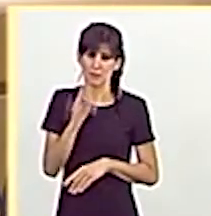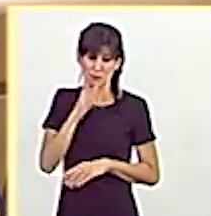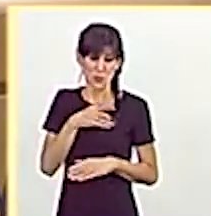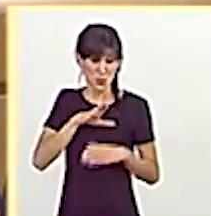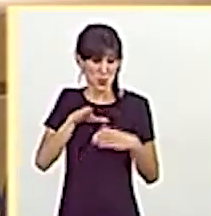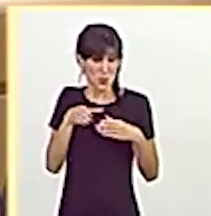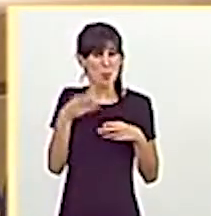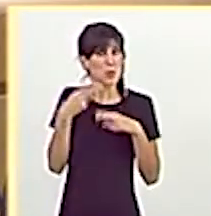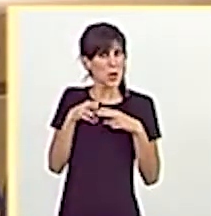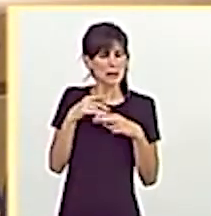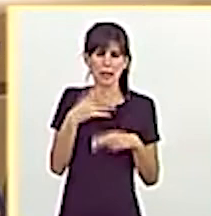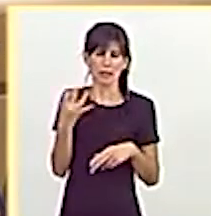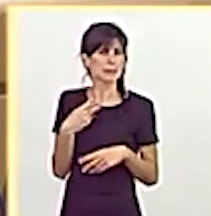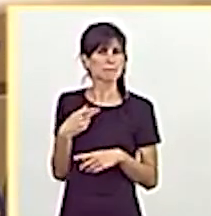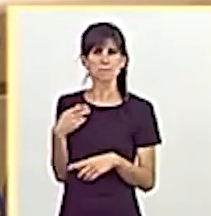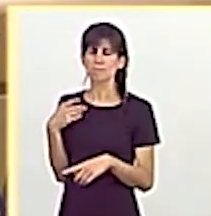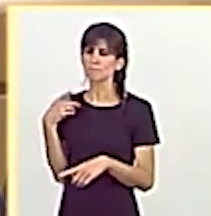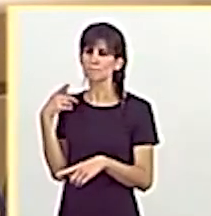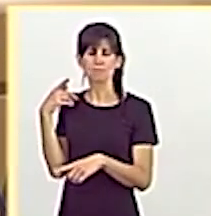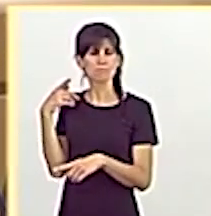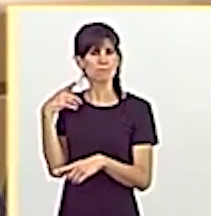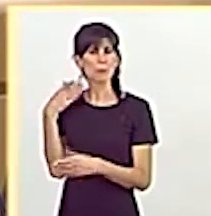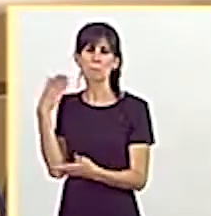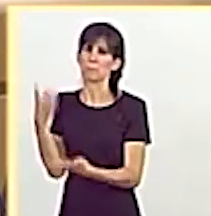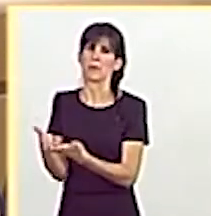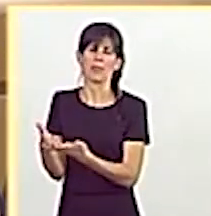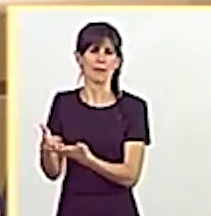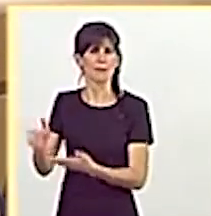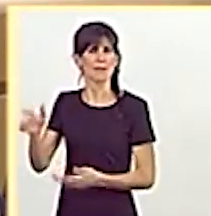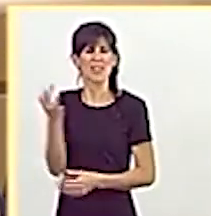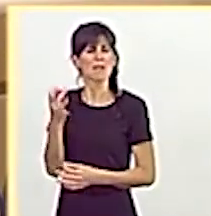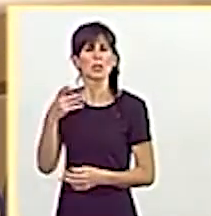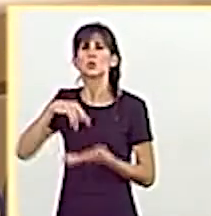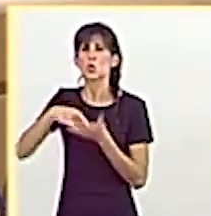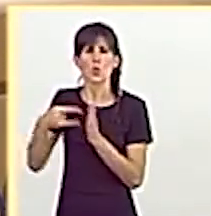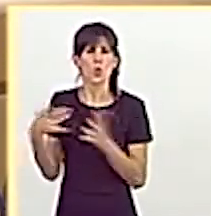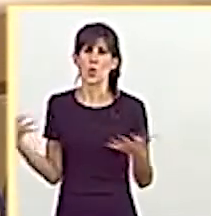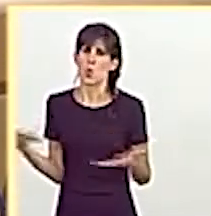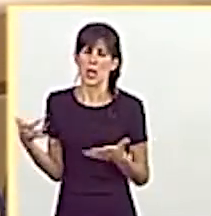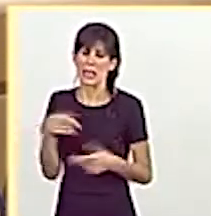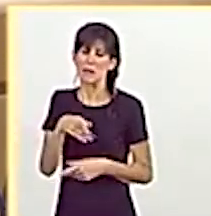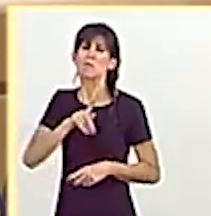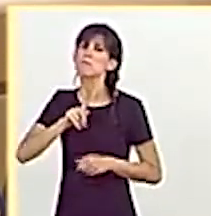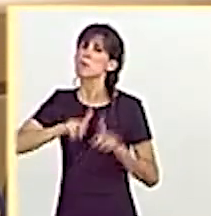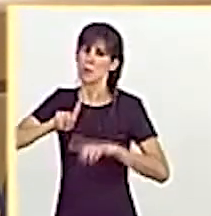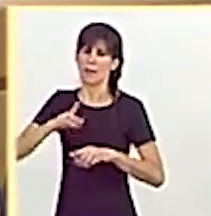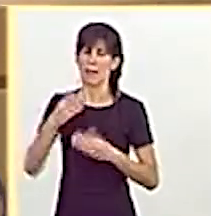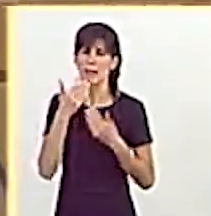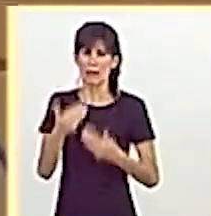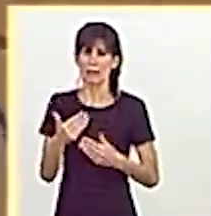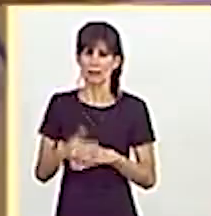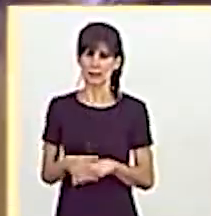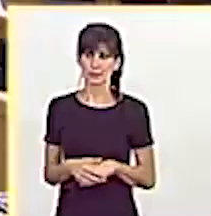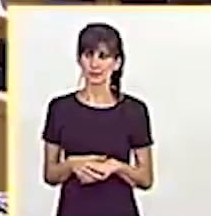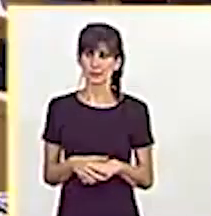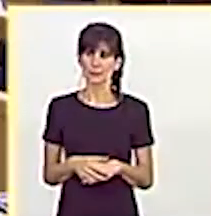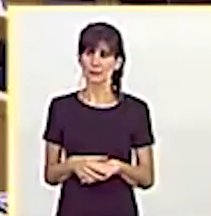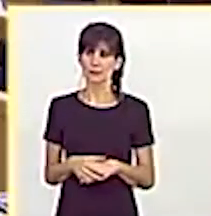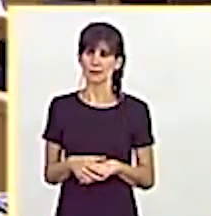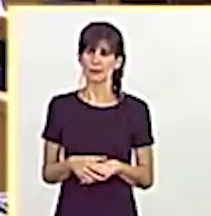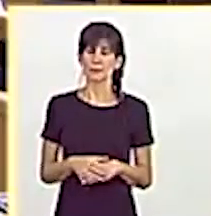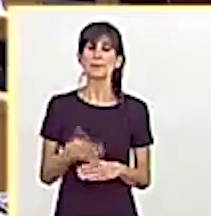grupo parlamentario exigimos al Gobierno que solucione urgentemente este problema. Gracias. Gracias,